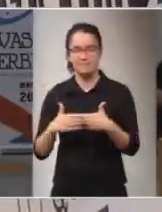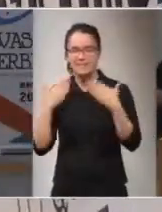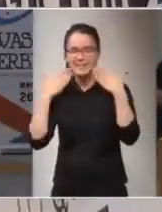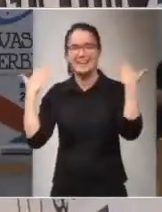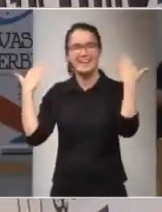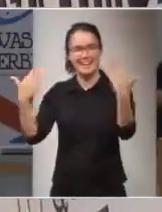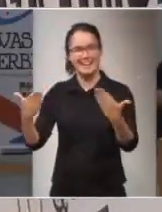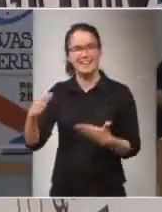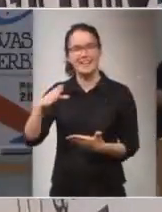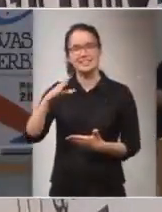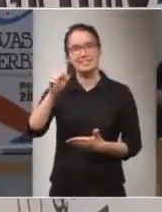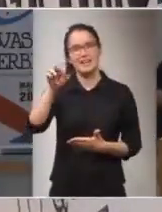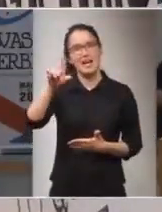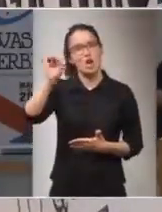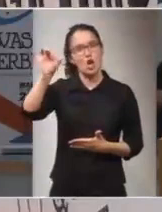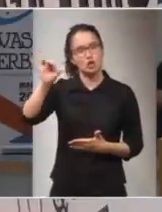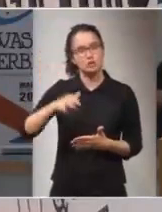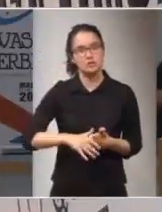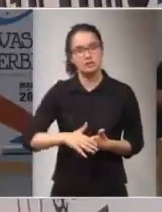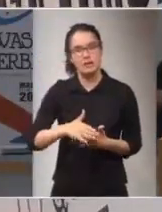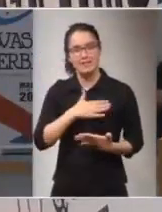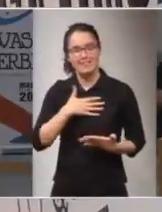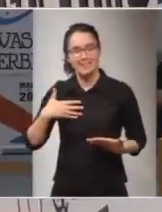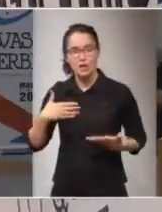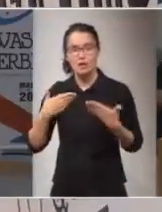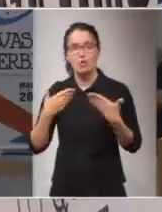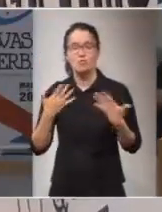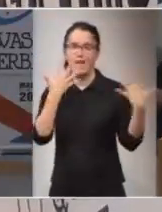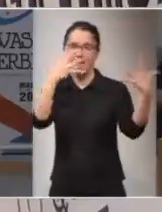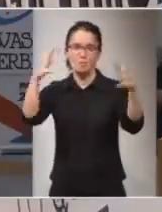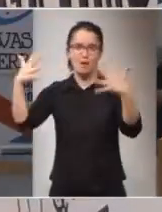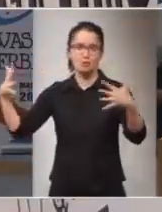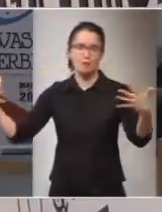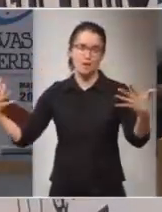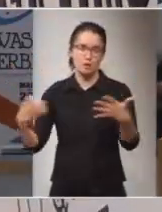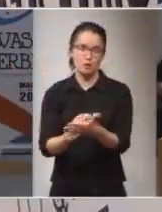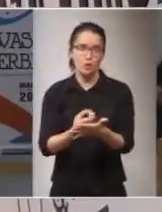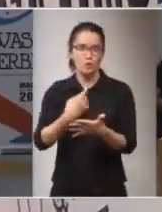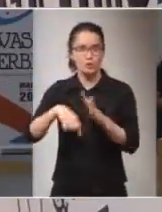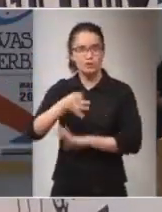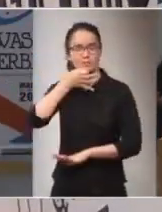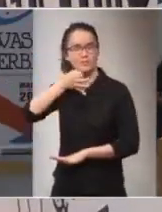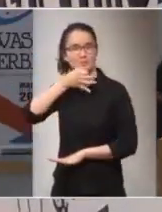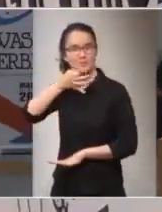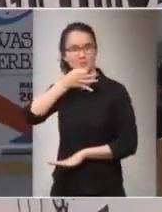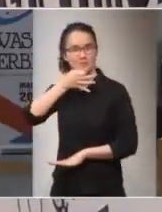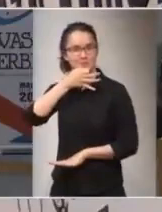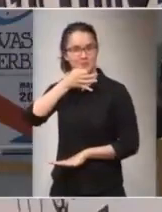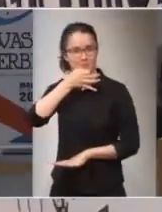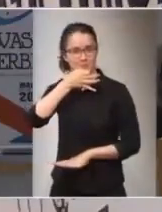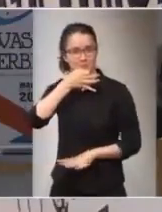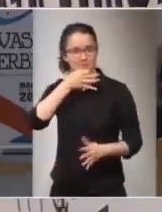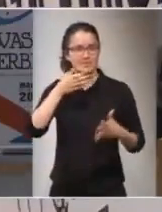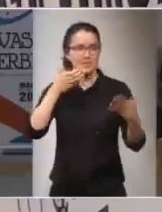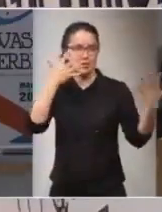gracias gracias Carlos y yo quiero pedir un aplauso para todos nuestros ponentes vamos a pasar a